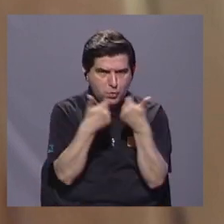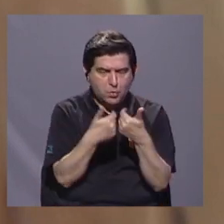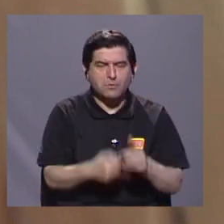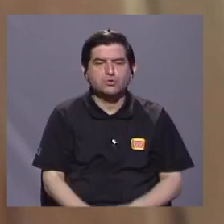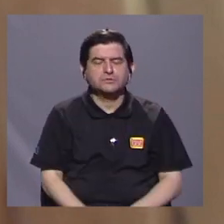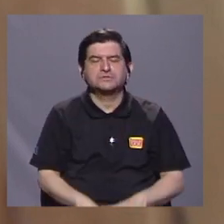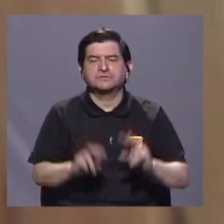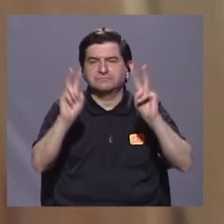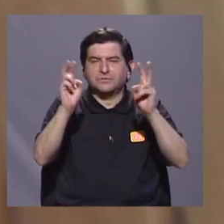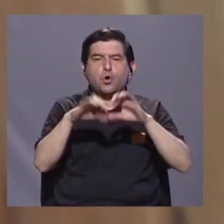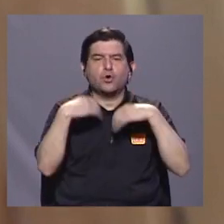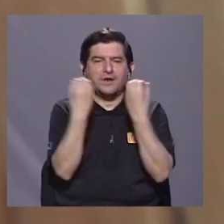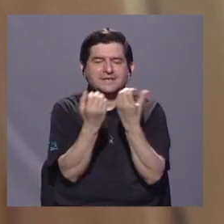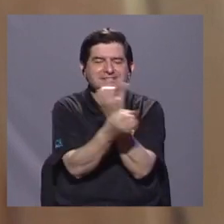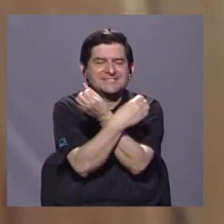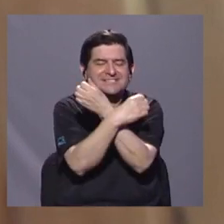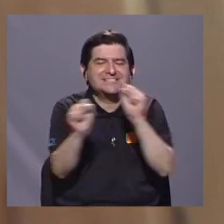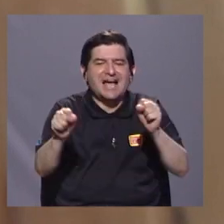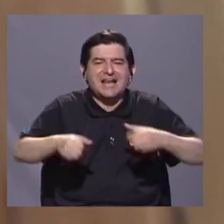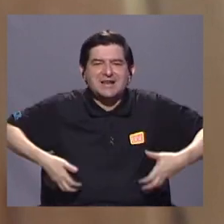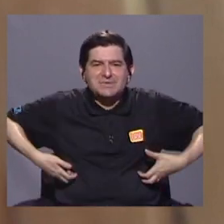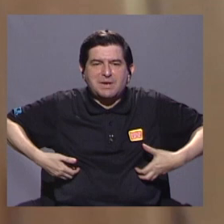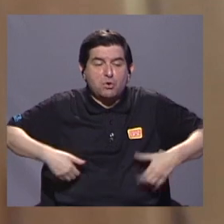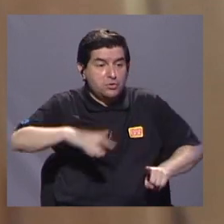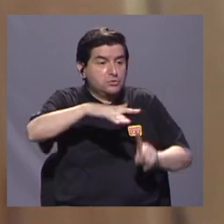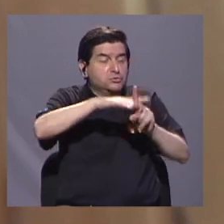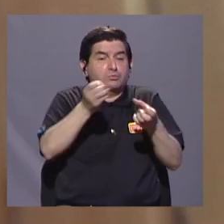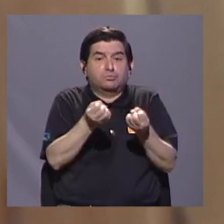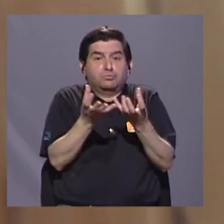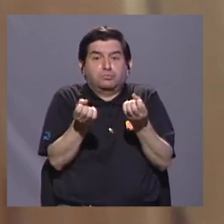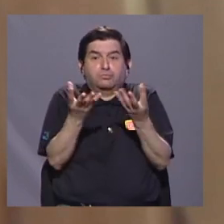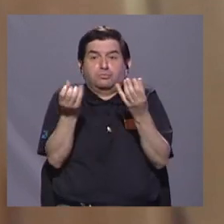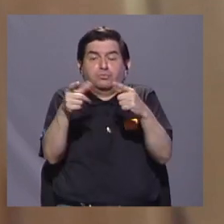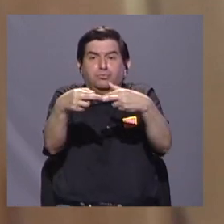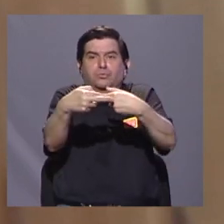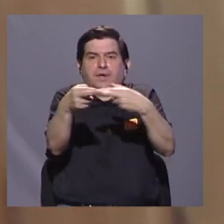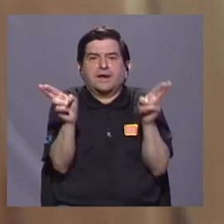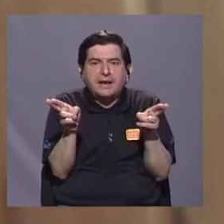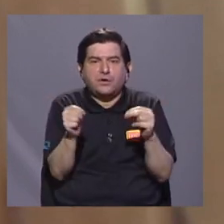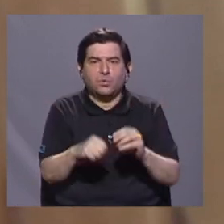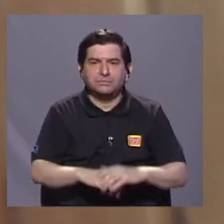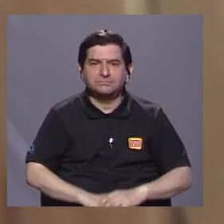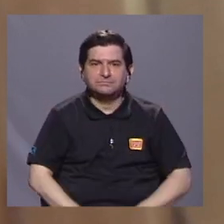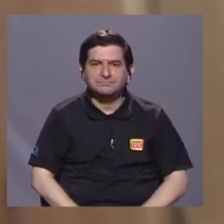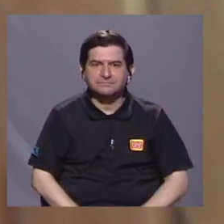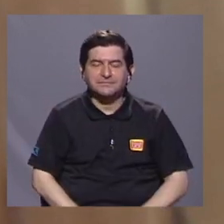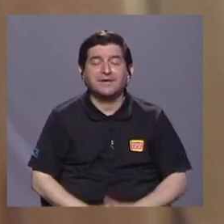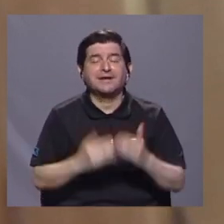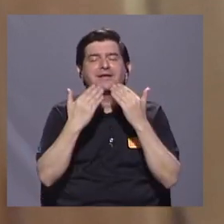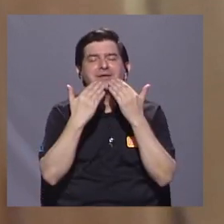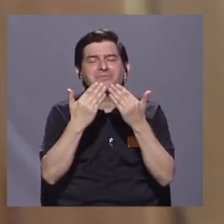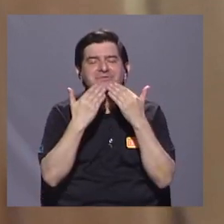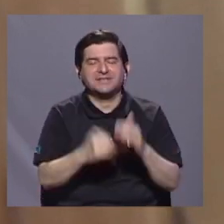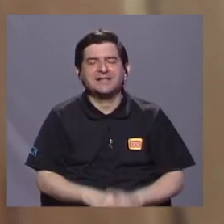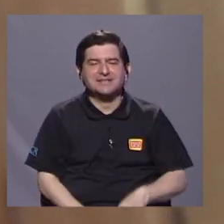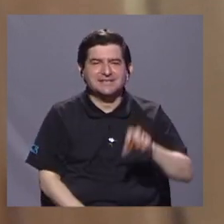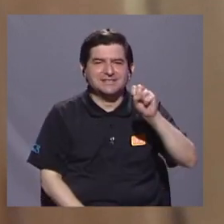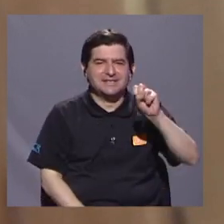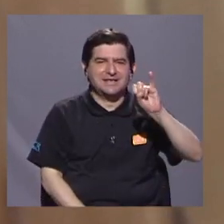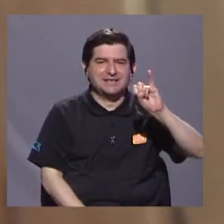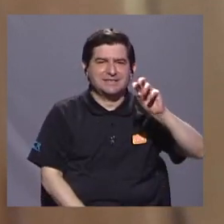Salvemonos se proliferaran también en la región. Y aquí, pues, agradecerle a Simona que